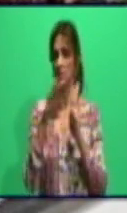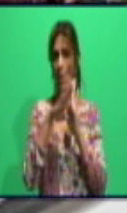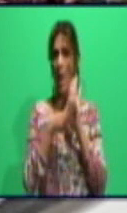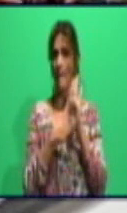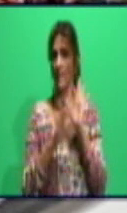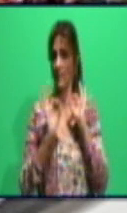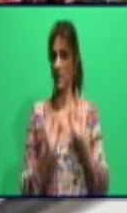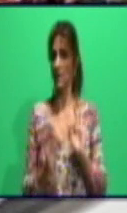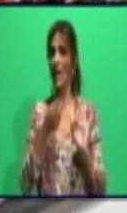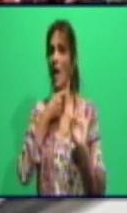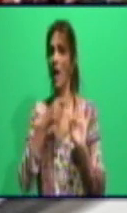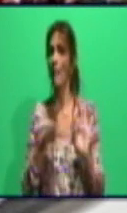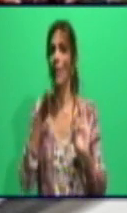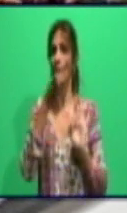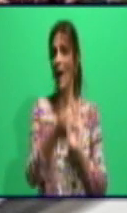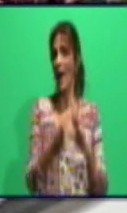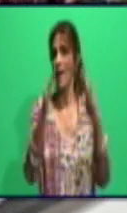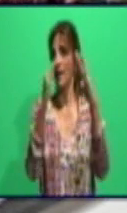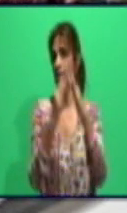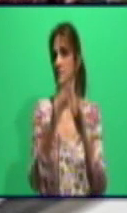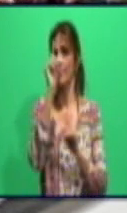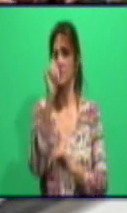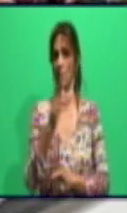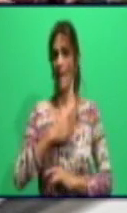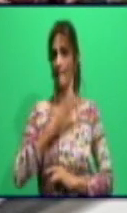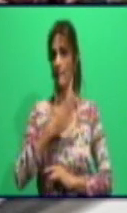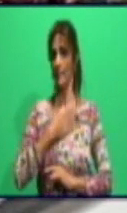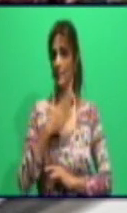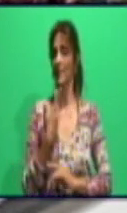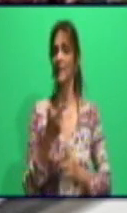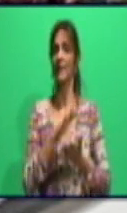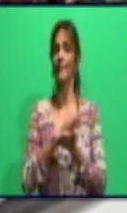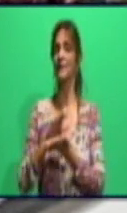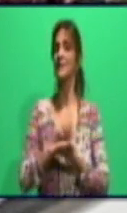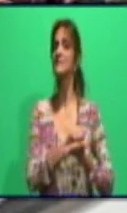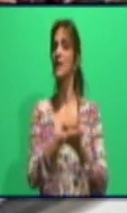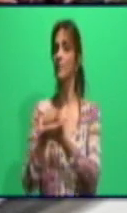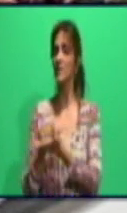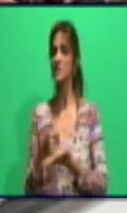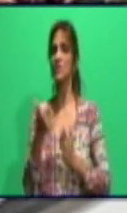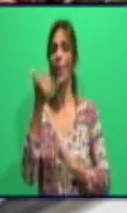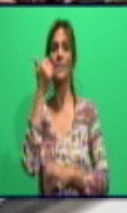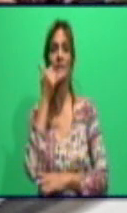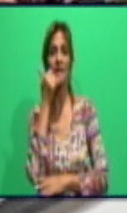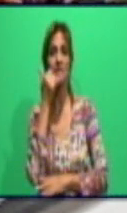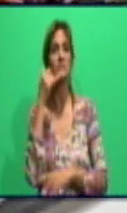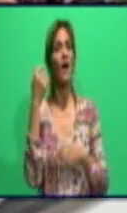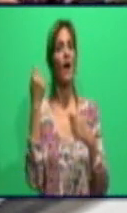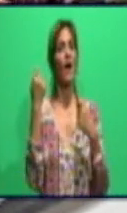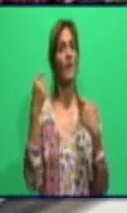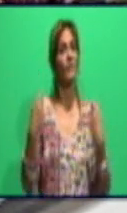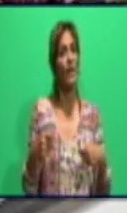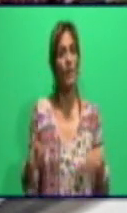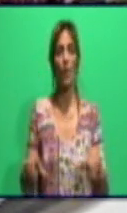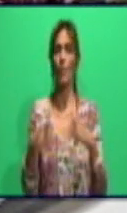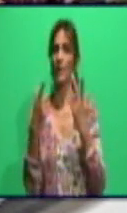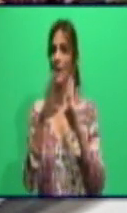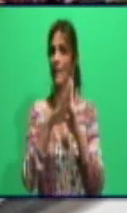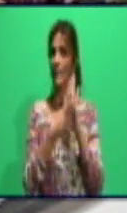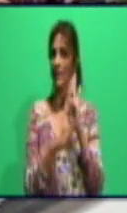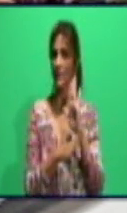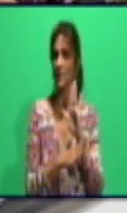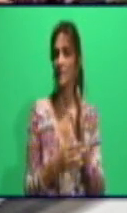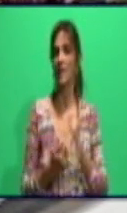distanciamiento físico, no andar en la calle en el horario que no se puede andar, pero por los barrios